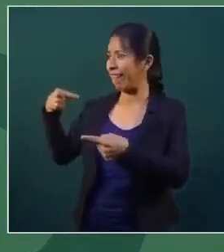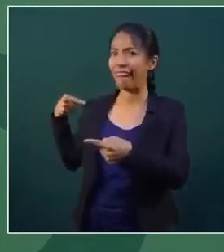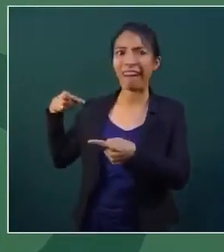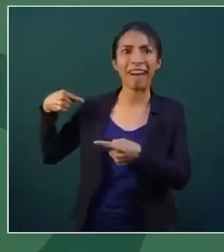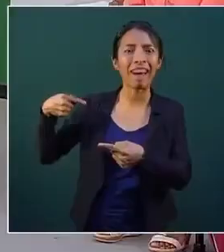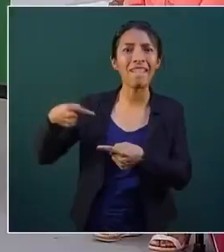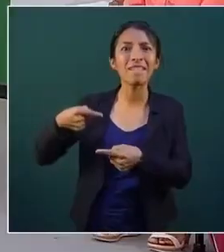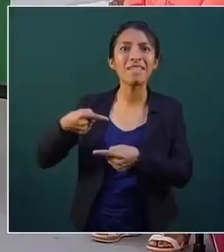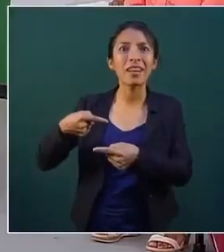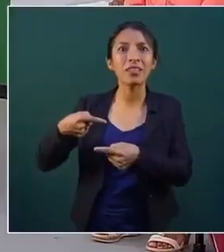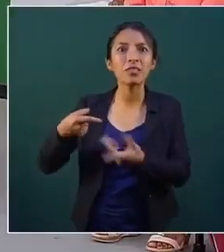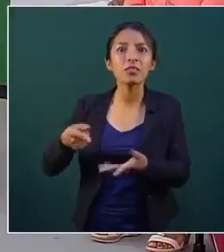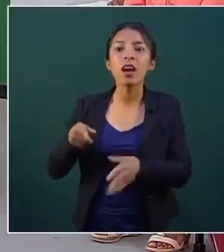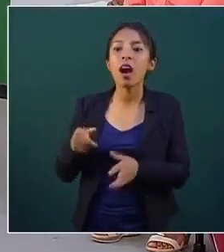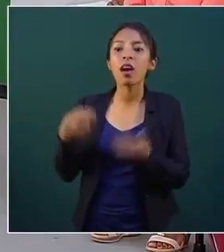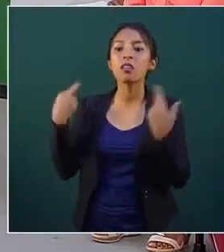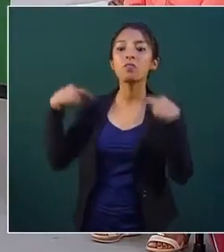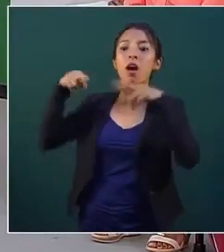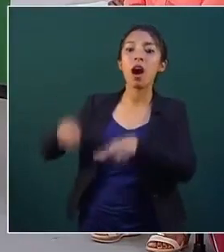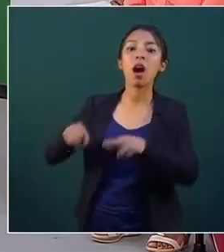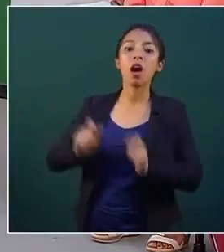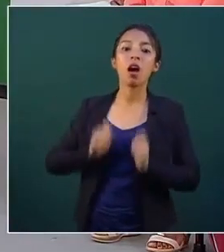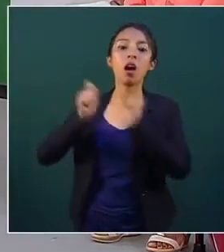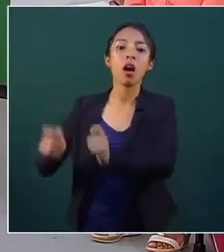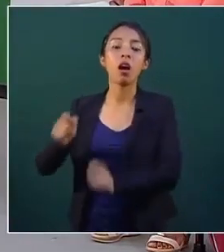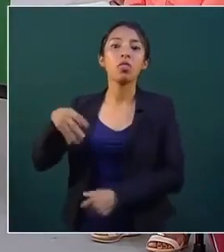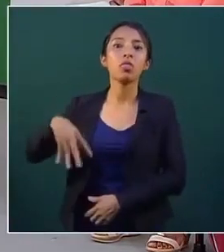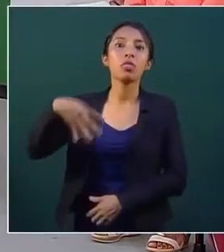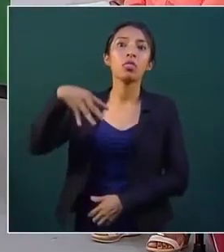años y miren el resultado.